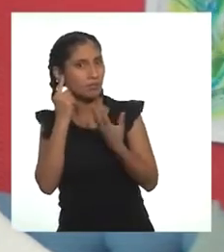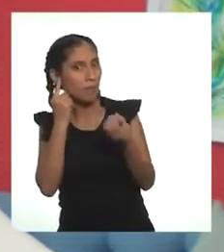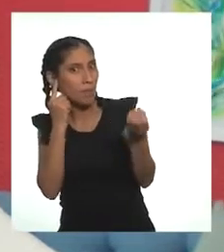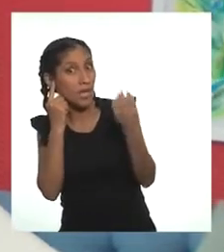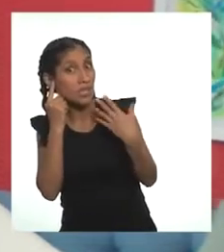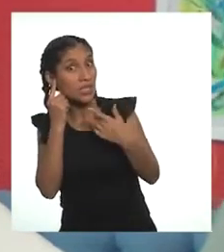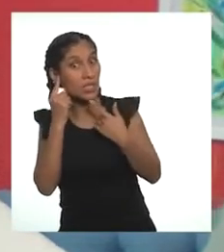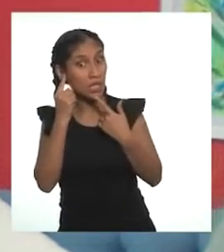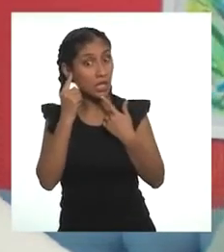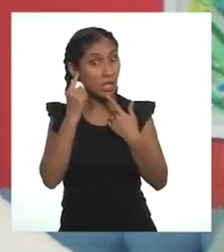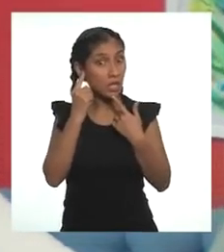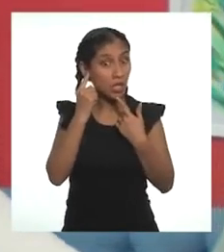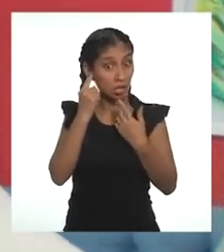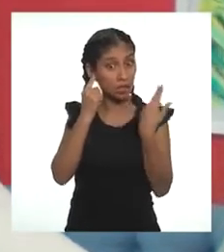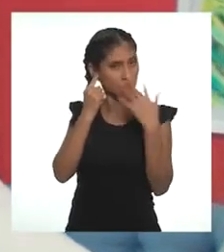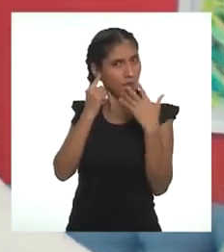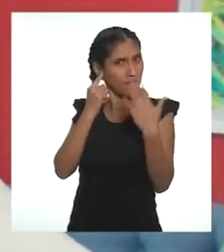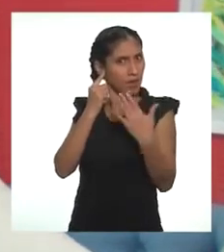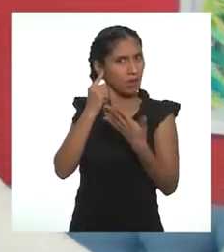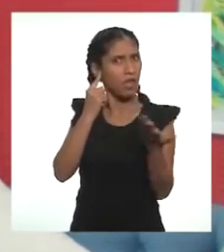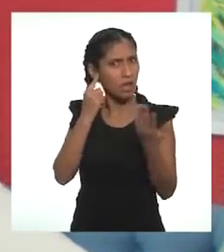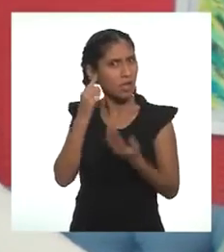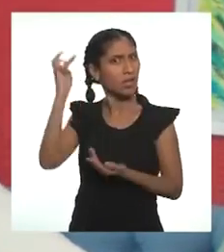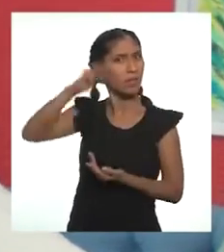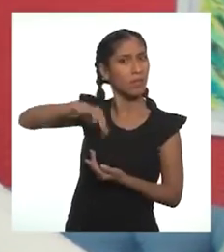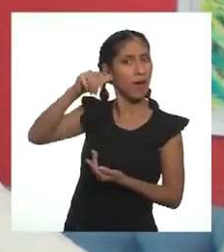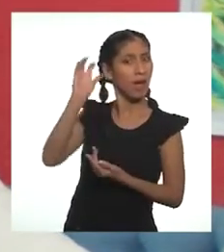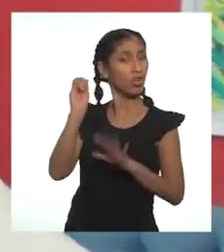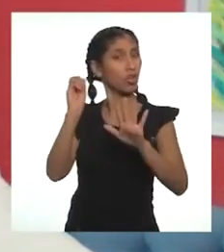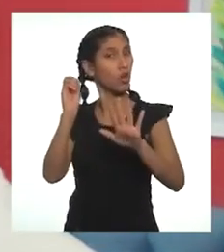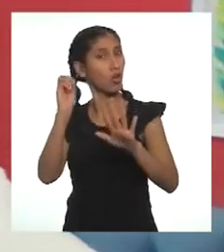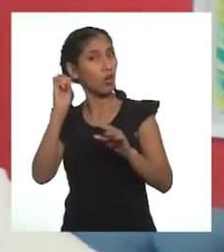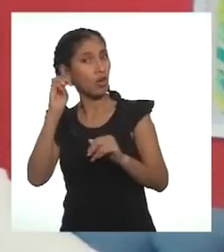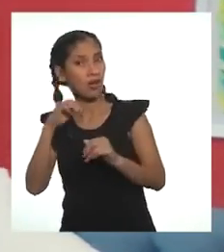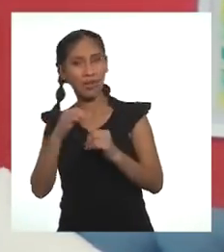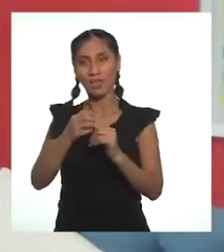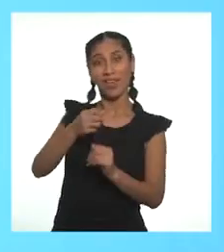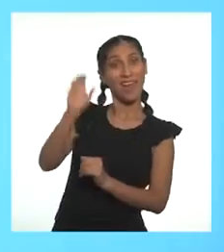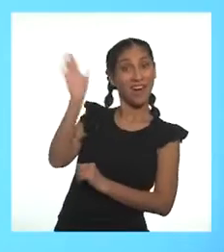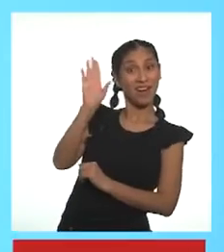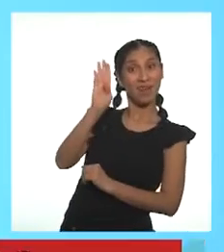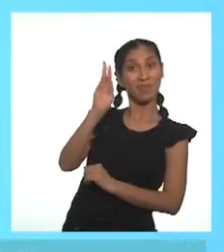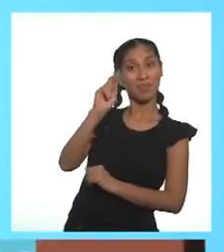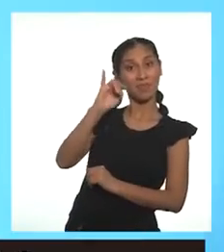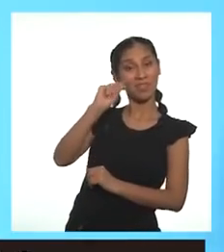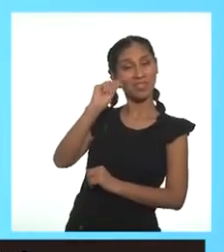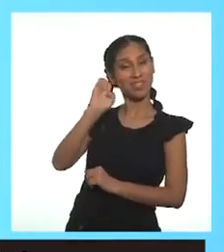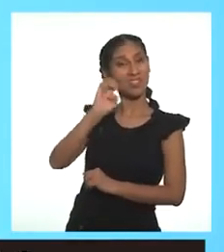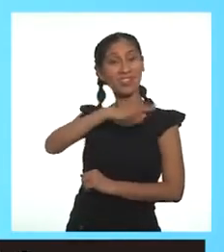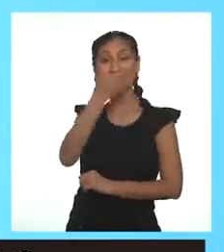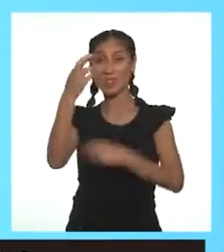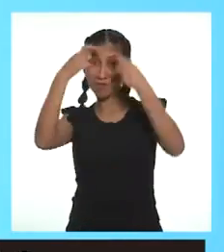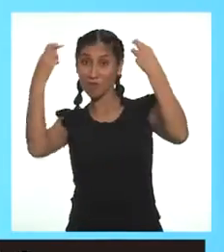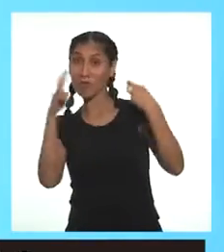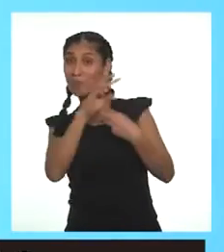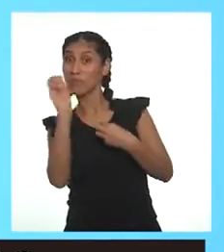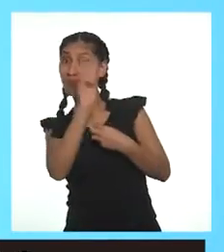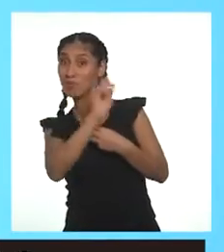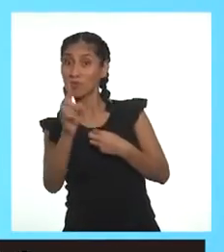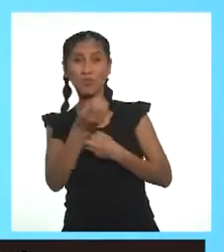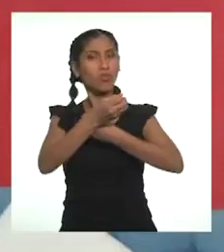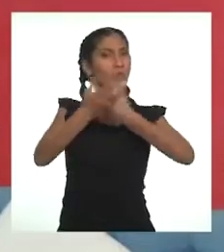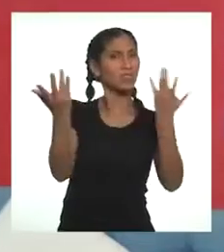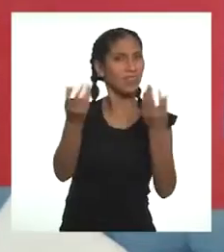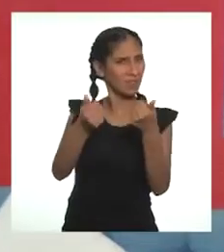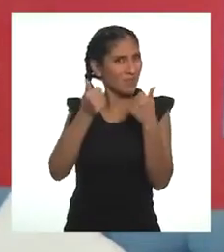¡Oh! ¡Me dicen que lo hemos encontrado! ¿Mario? ¿Mario? ¡Brigid! Querida Promo 2021, ¿cómo